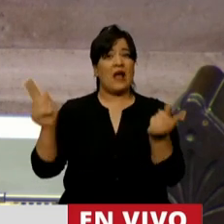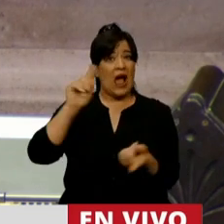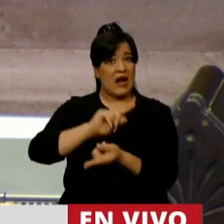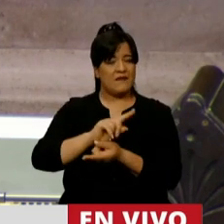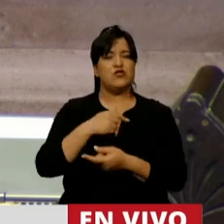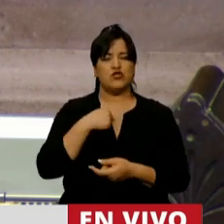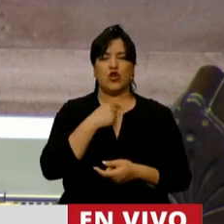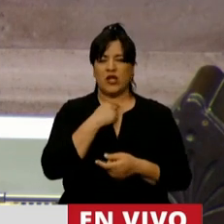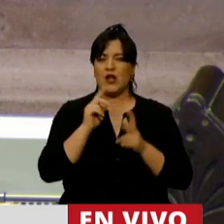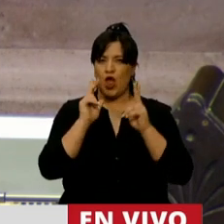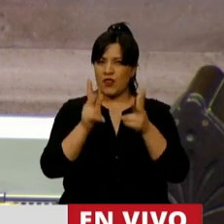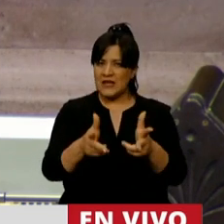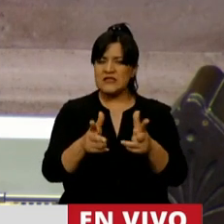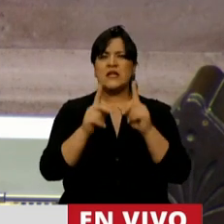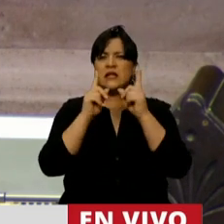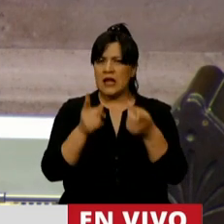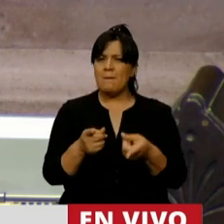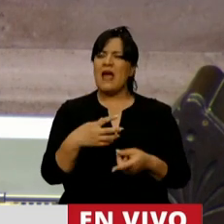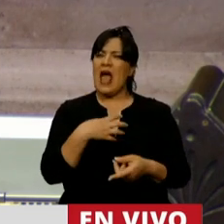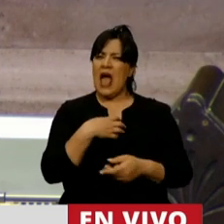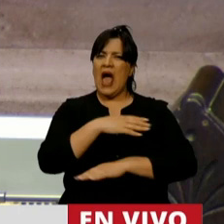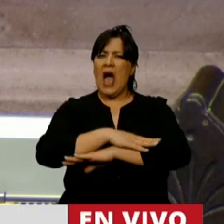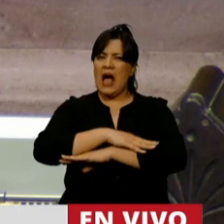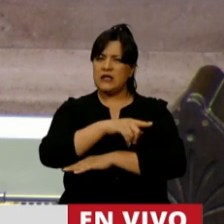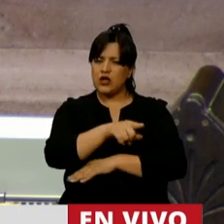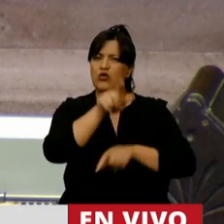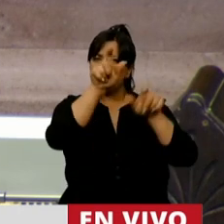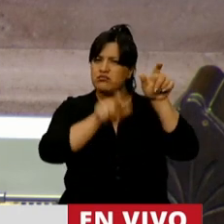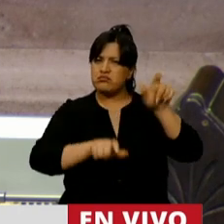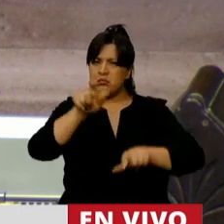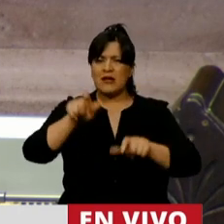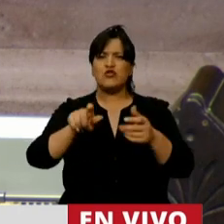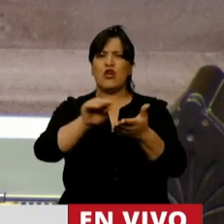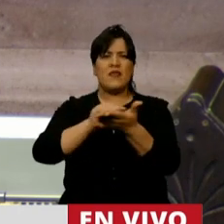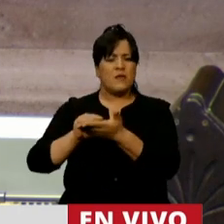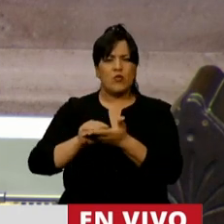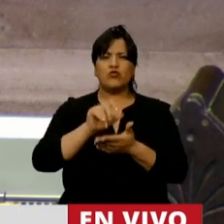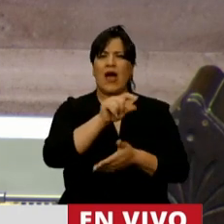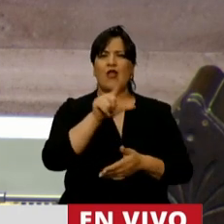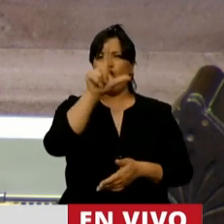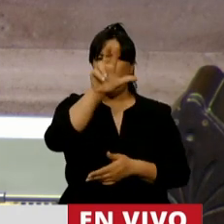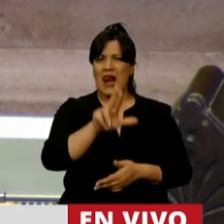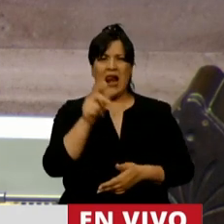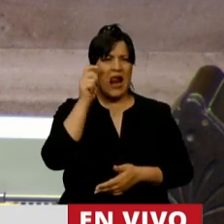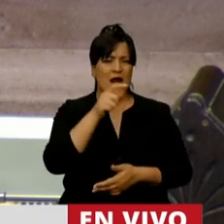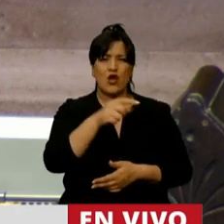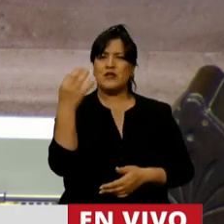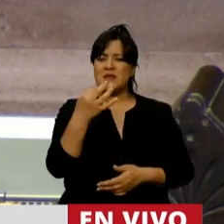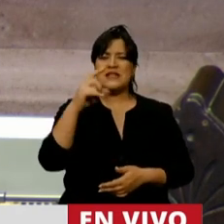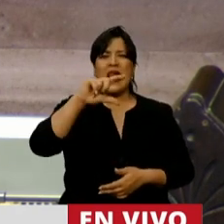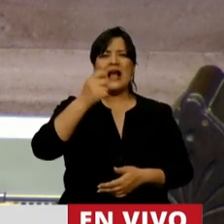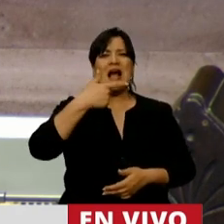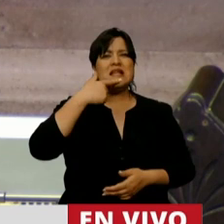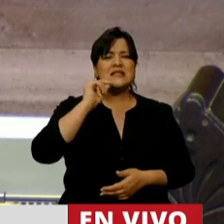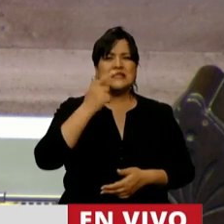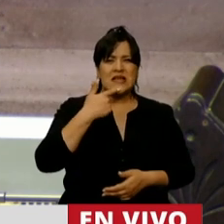quiero destacar la actitud y el gesto de los diputados riojanos, especialmente Sergio Casas